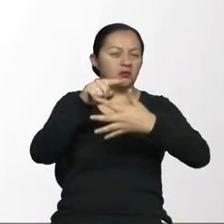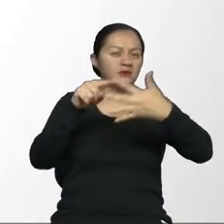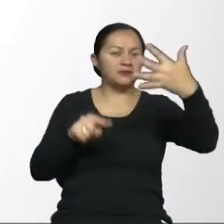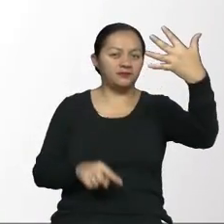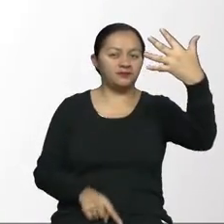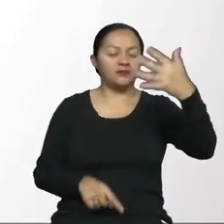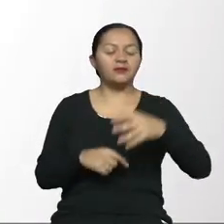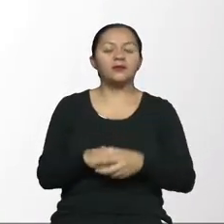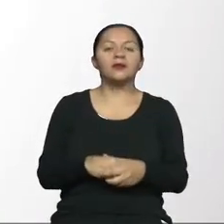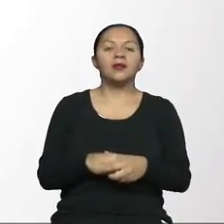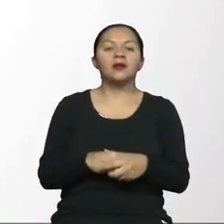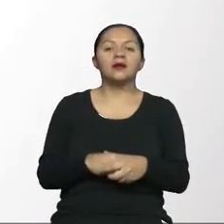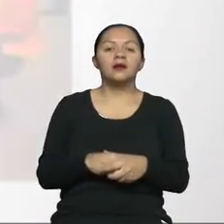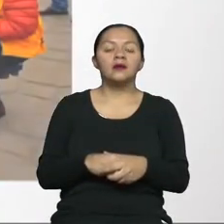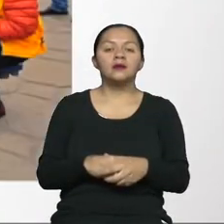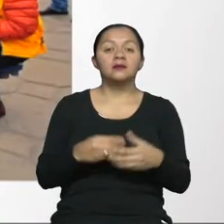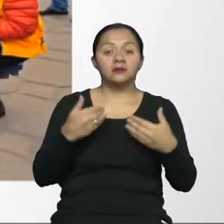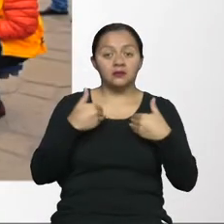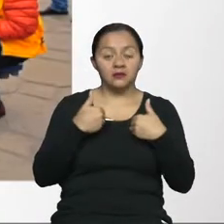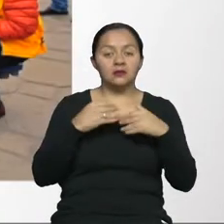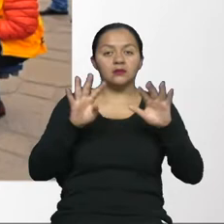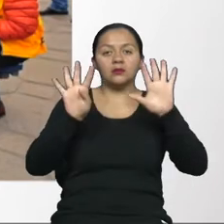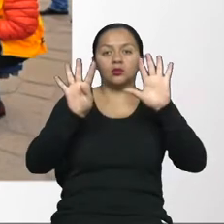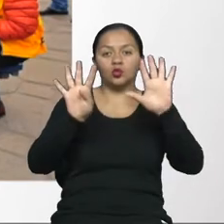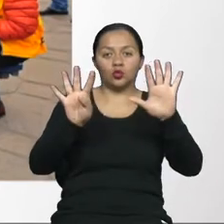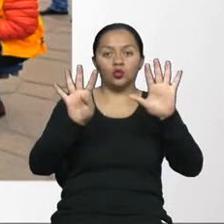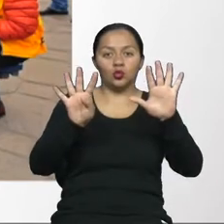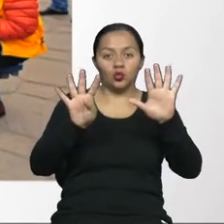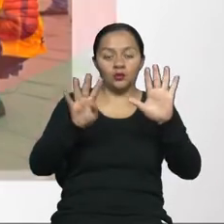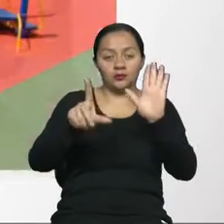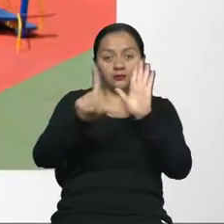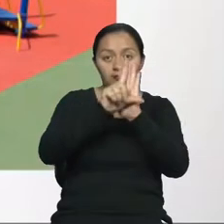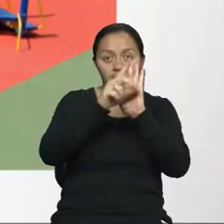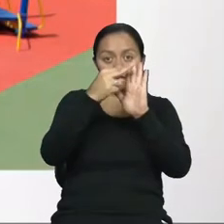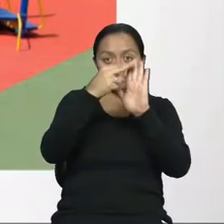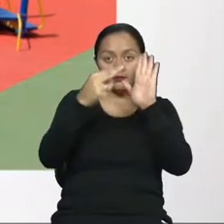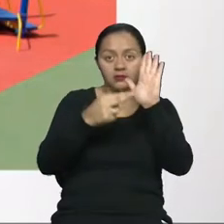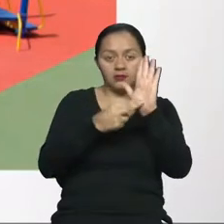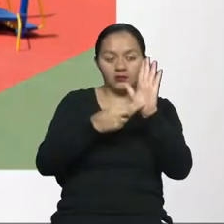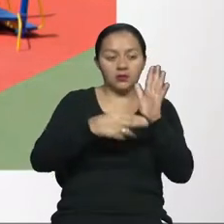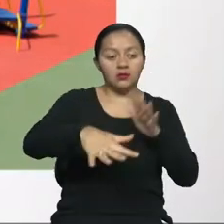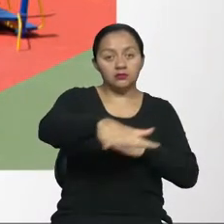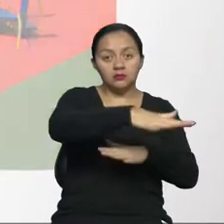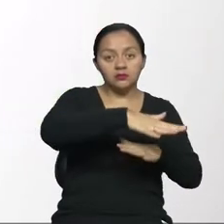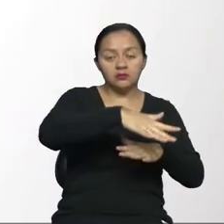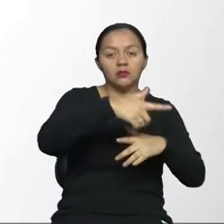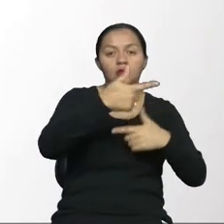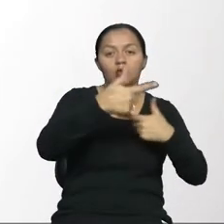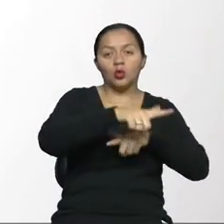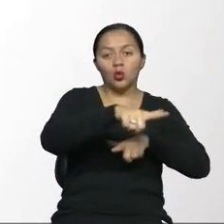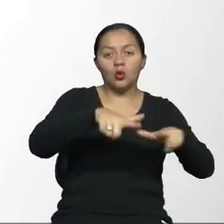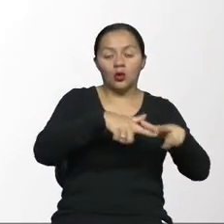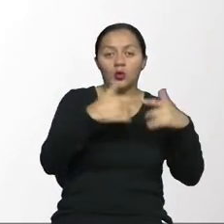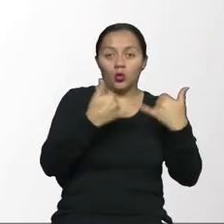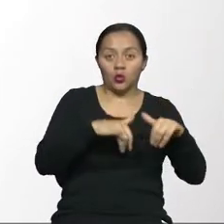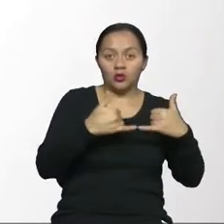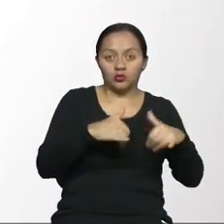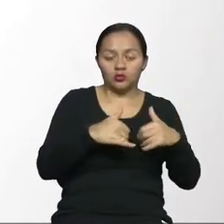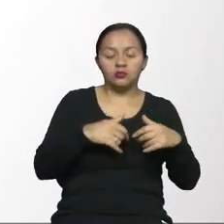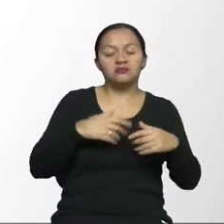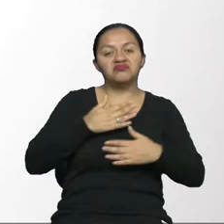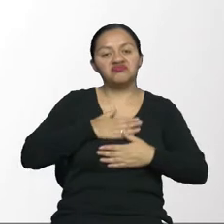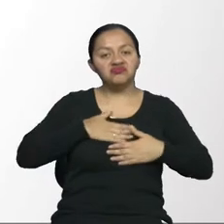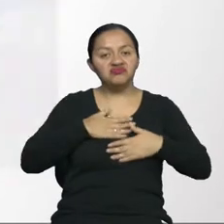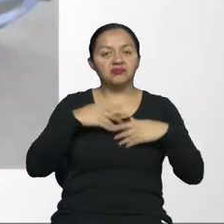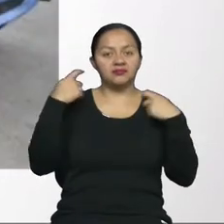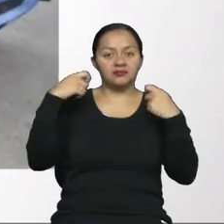Además, cuenta con nueve normas de superficies de juego y áreas recreativas y actualmente están en estudio cuatro normas